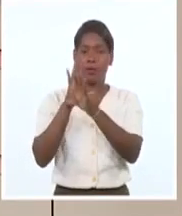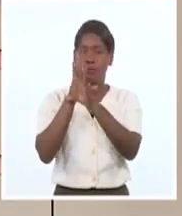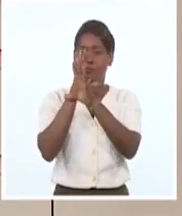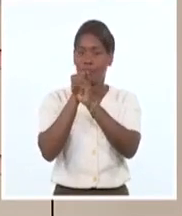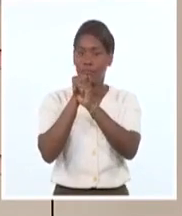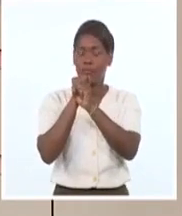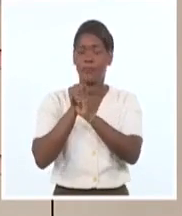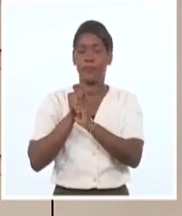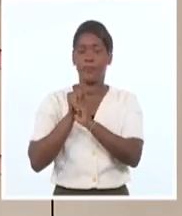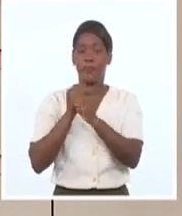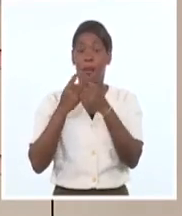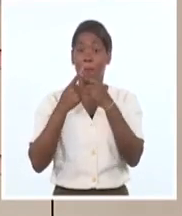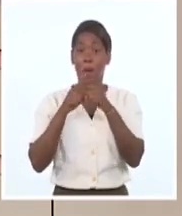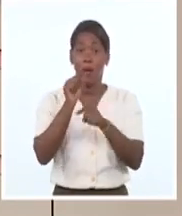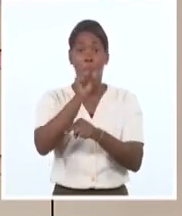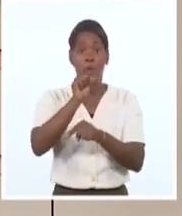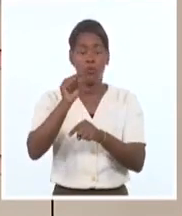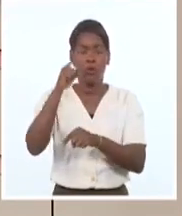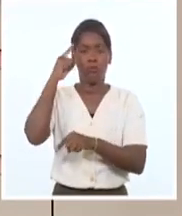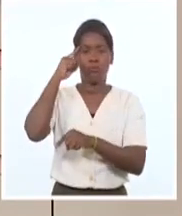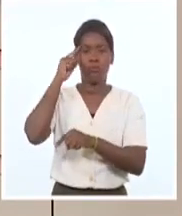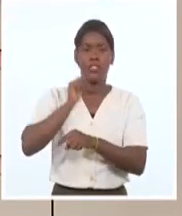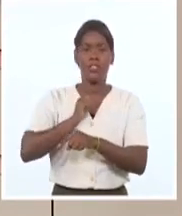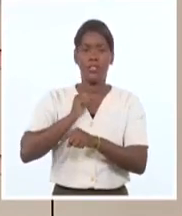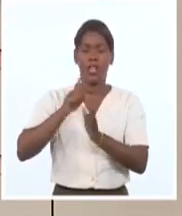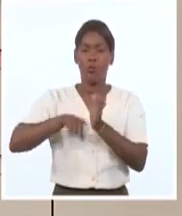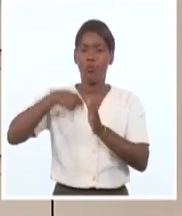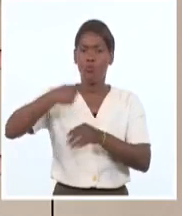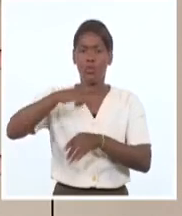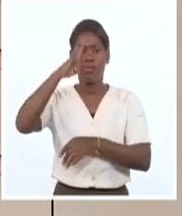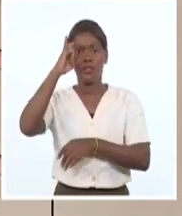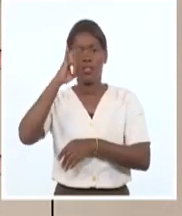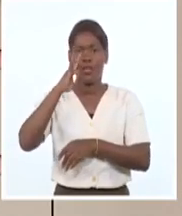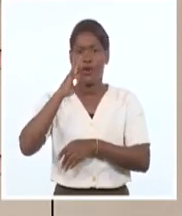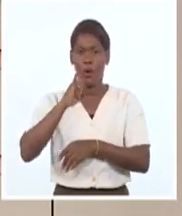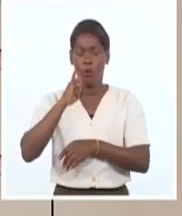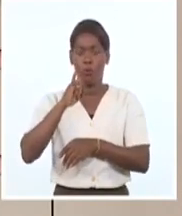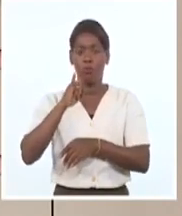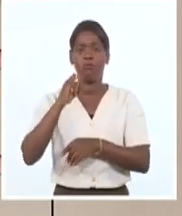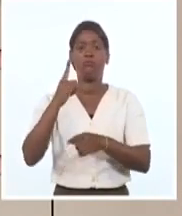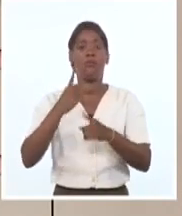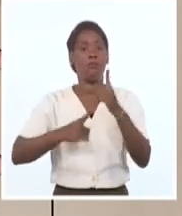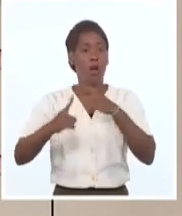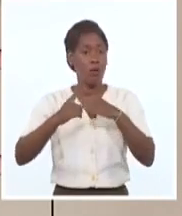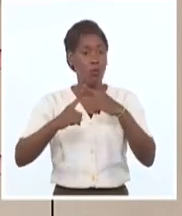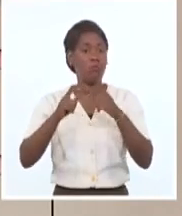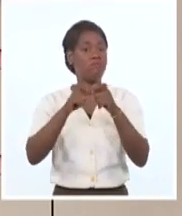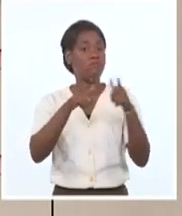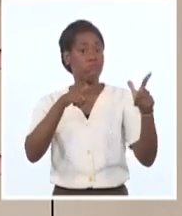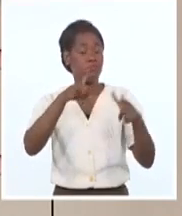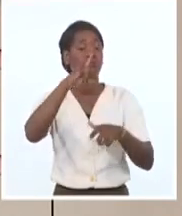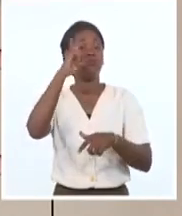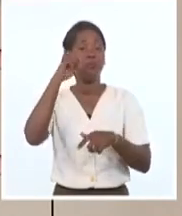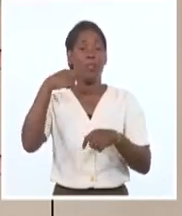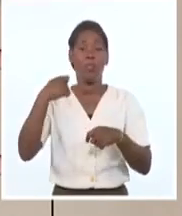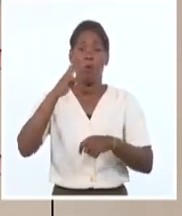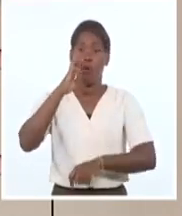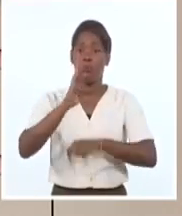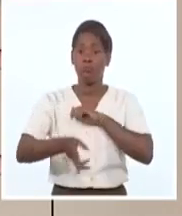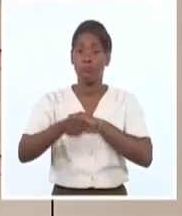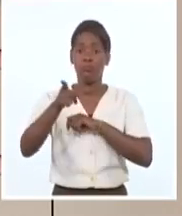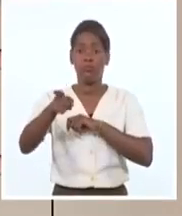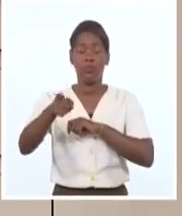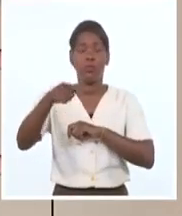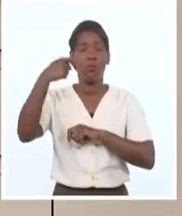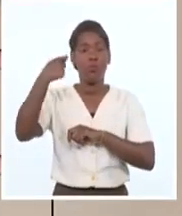transparentado no pocos casos de manejos turbios de inversiones y fortunas en paraísos fiscales a donde